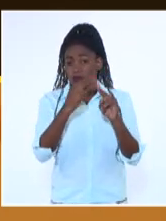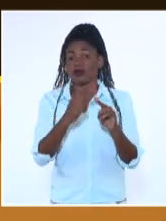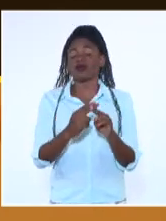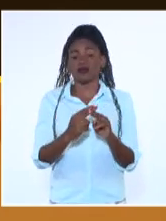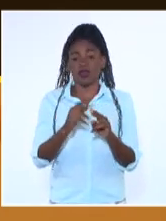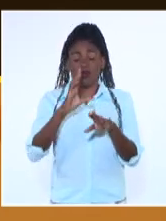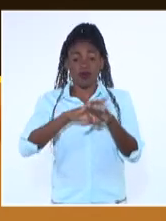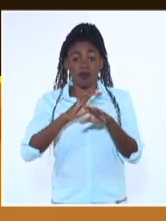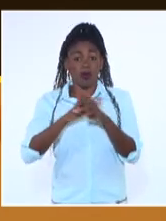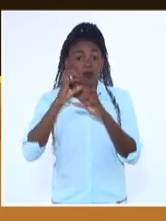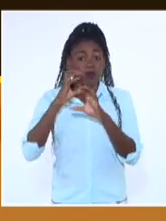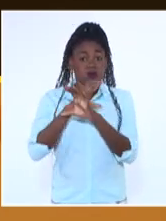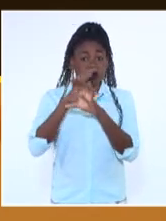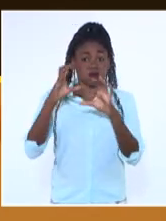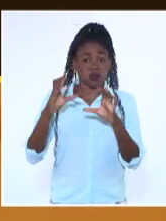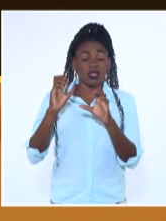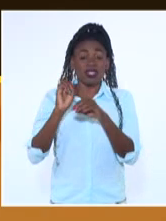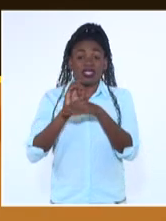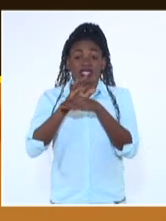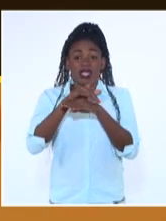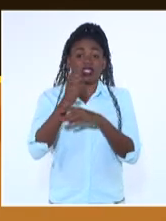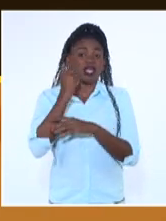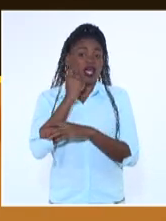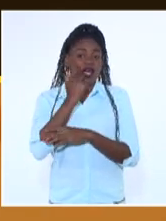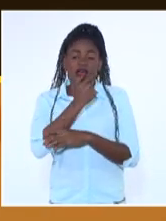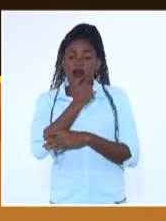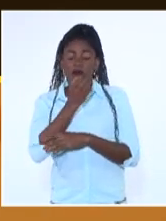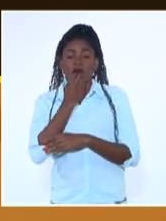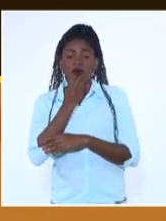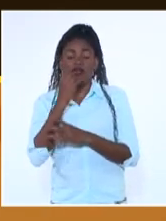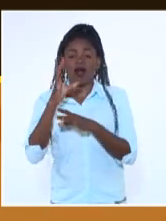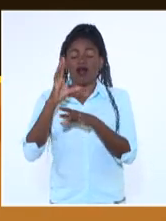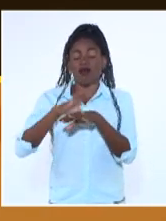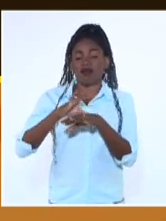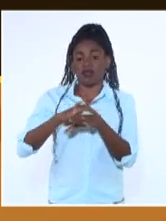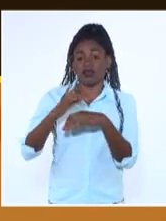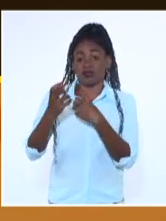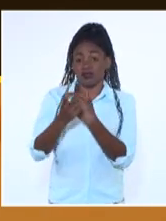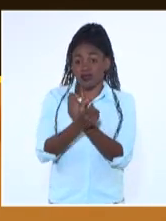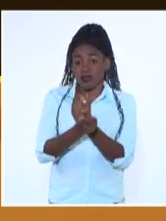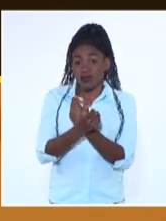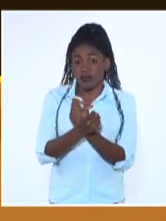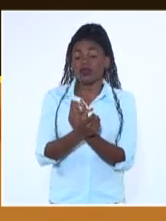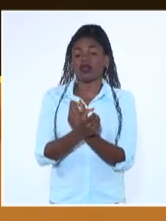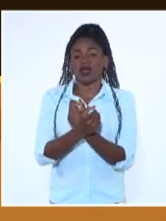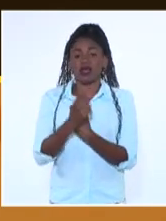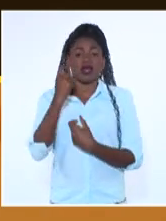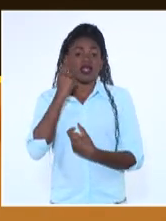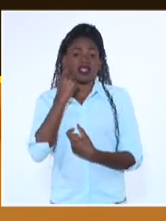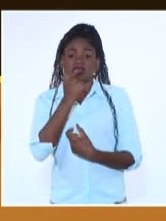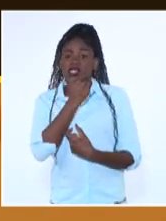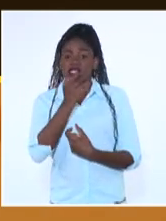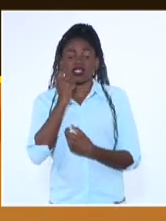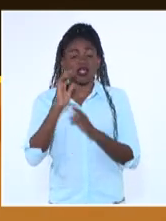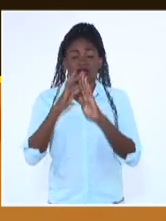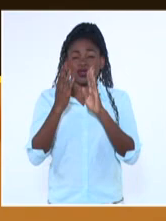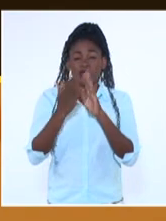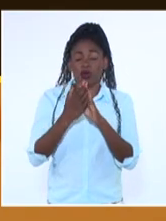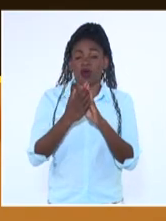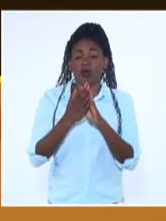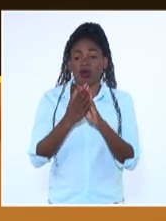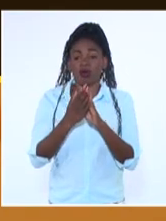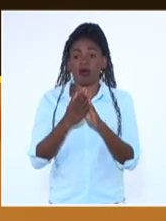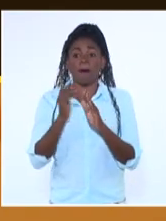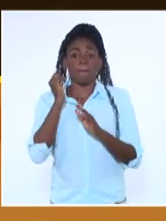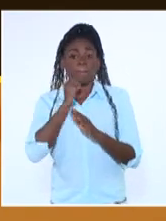inflamatoria crónica. Y el cáncer bucal, que puede afectar los labios, la lengua, la cara interna de las mejillas, el paladar, las glándulas salivales y